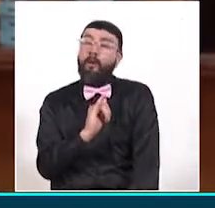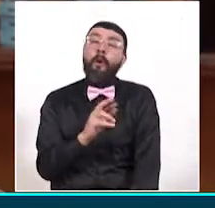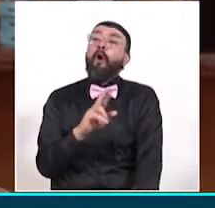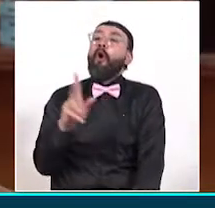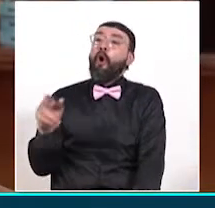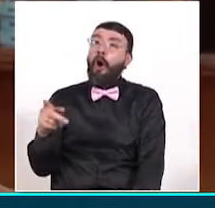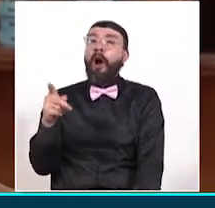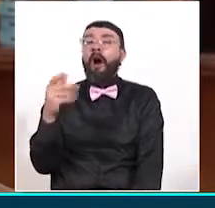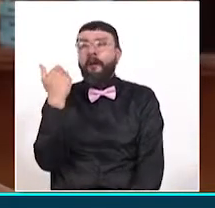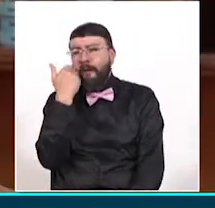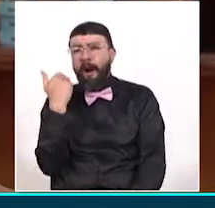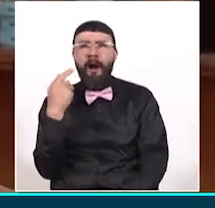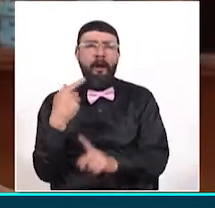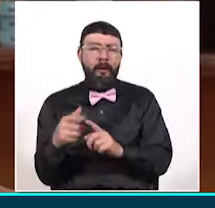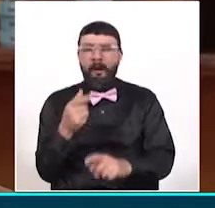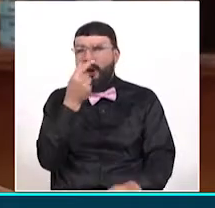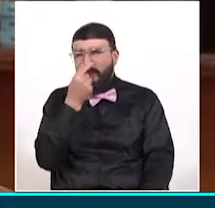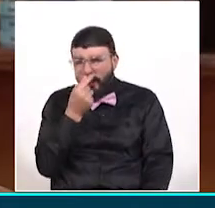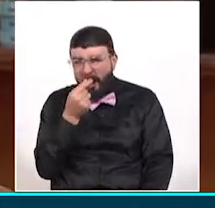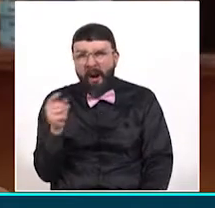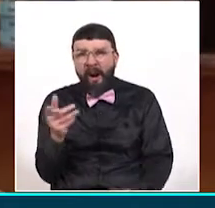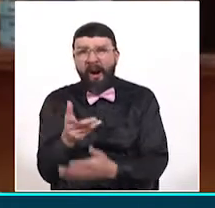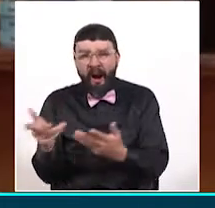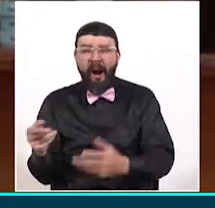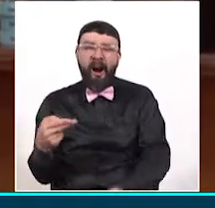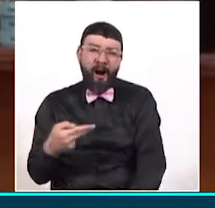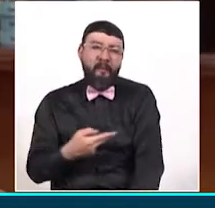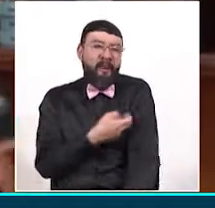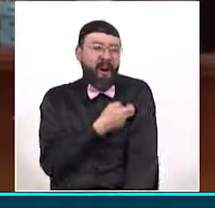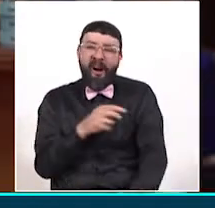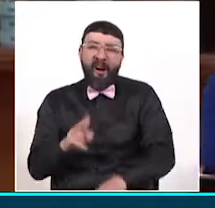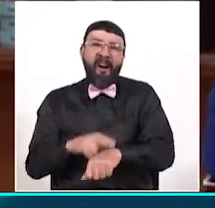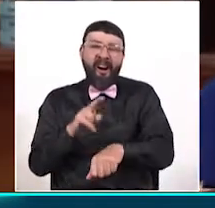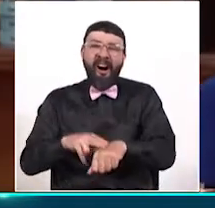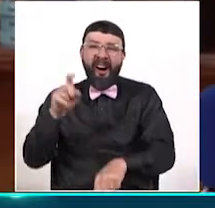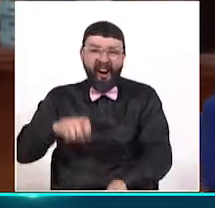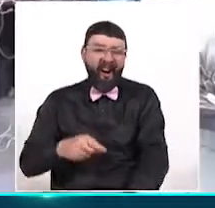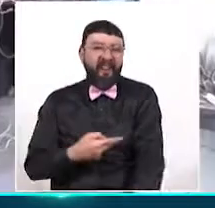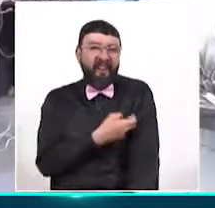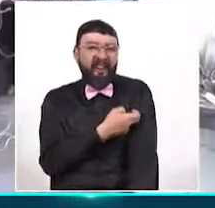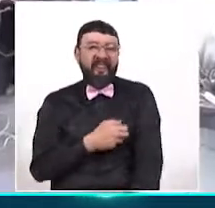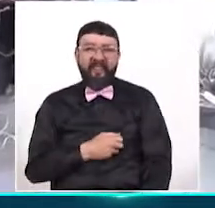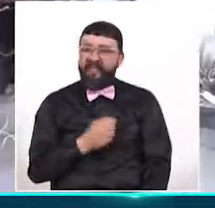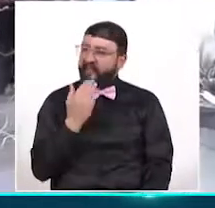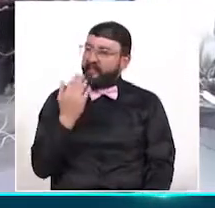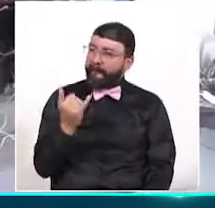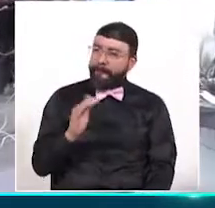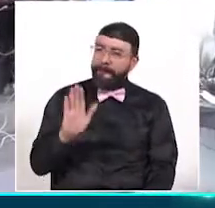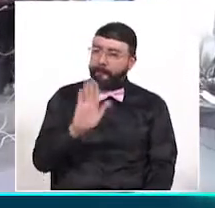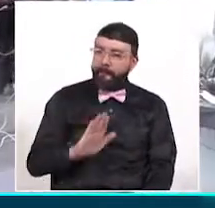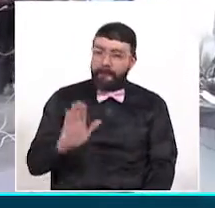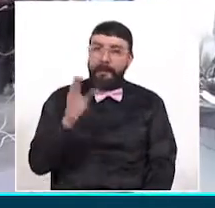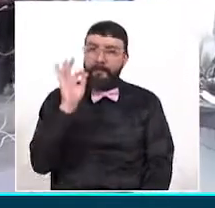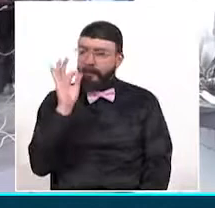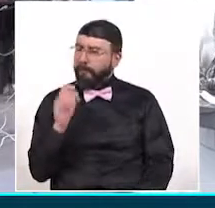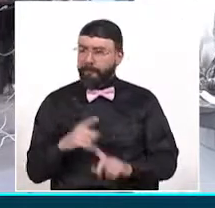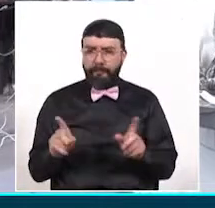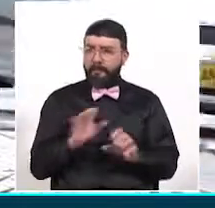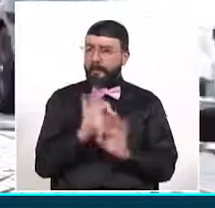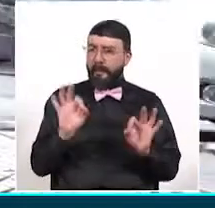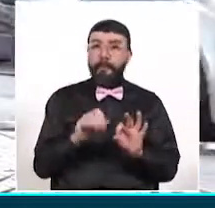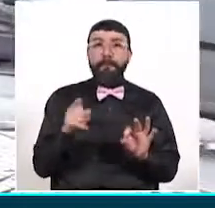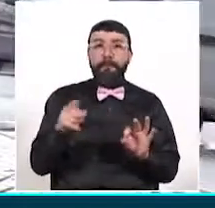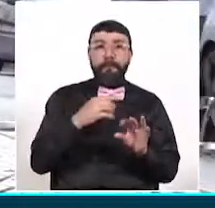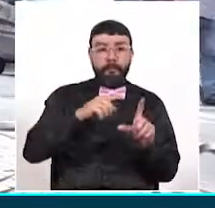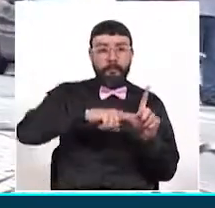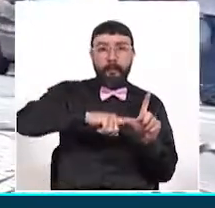los otros biológicos del esquema de vacunación convencional. En el país y en la región del Cafetero no es diferente, se empieza a aplanar la curva